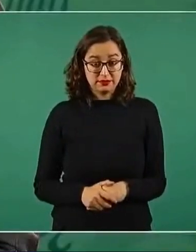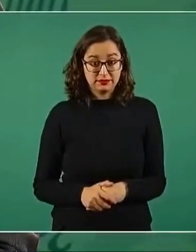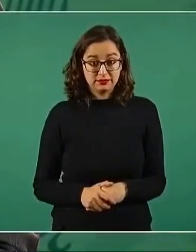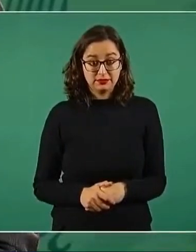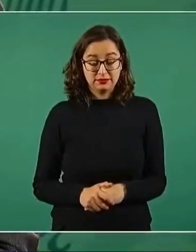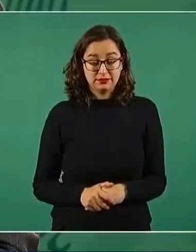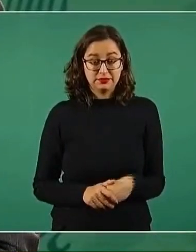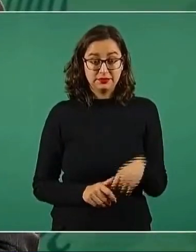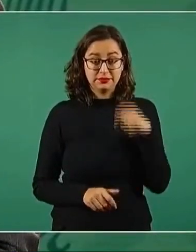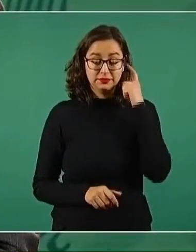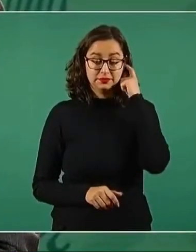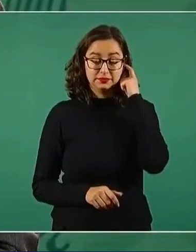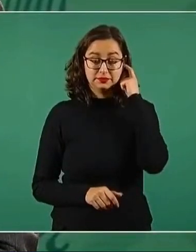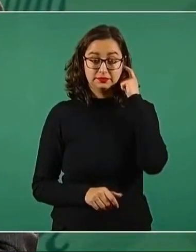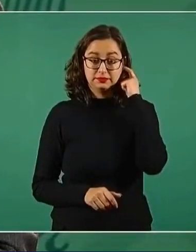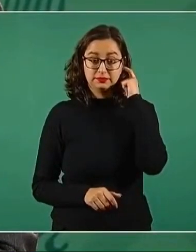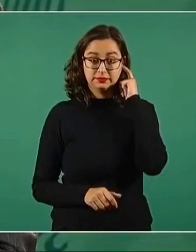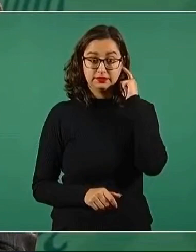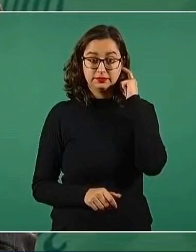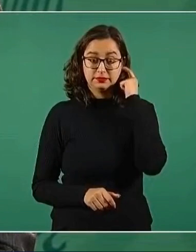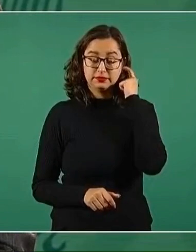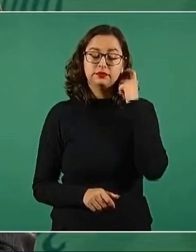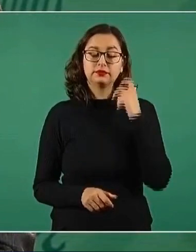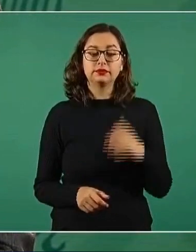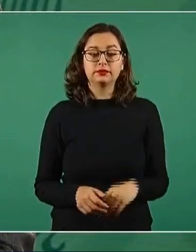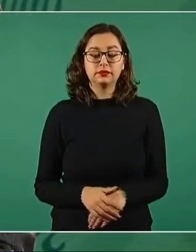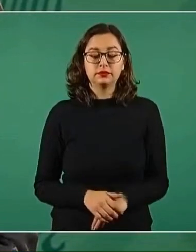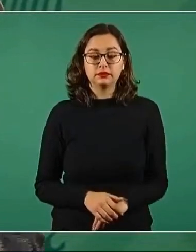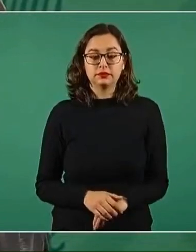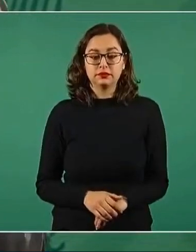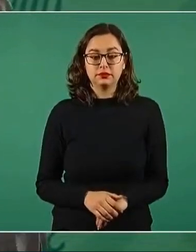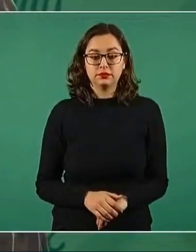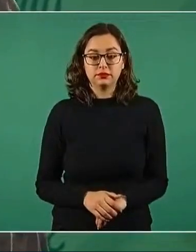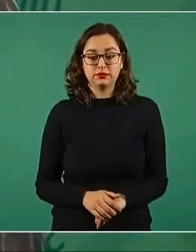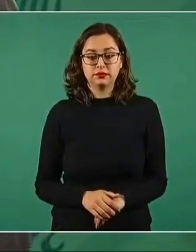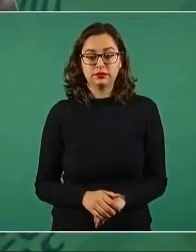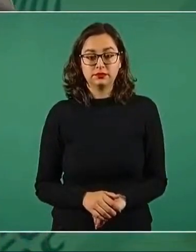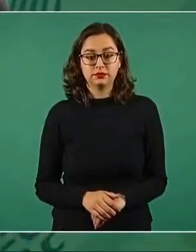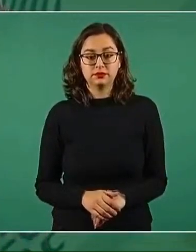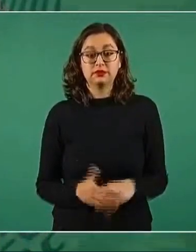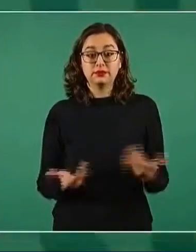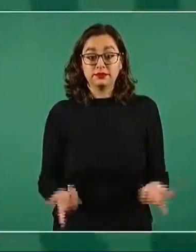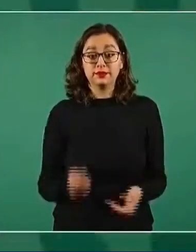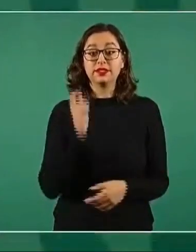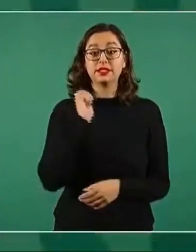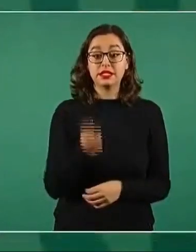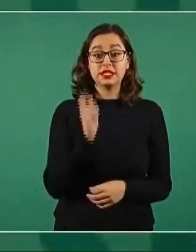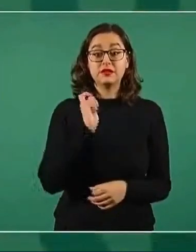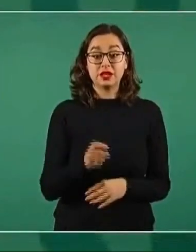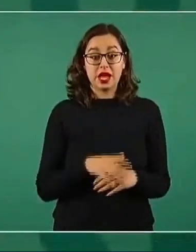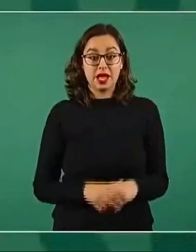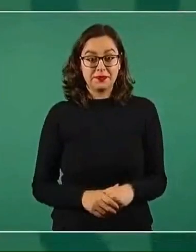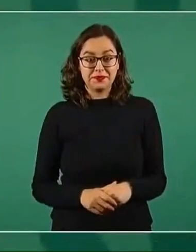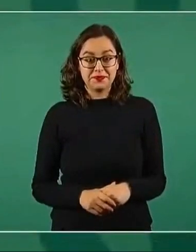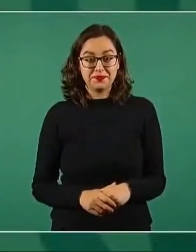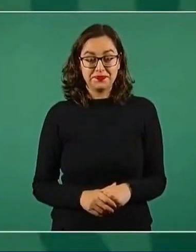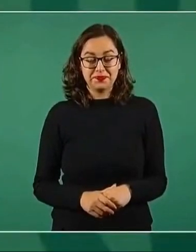tres mil millones menos